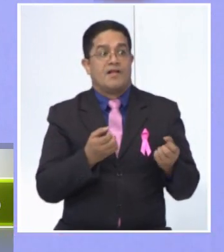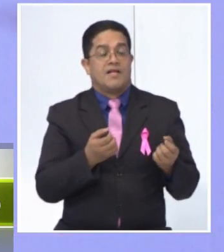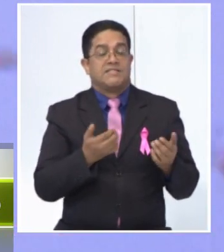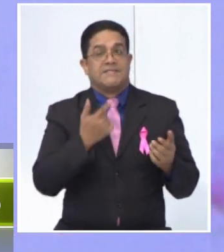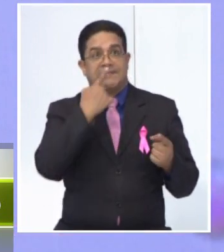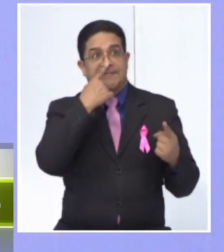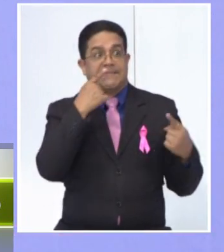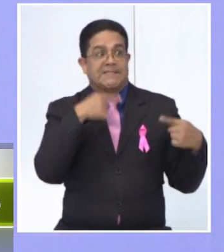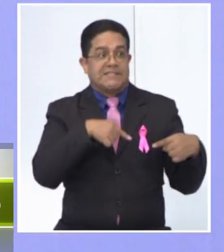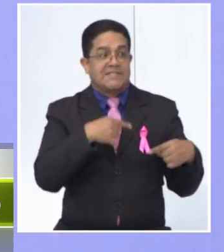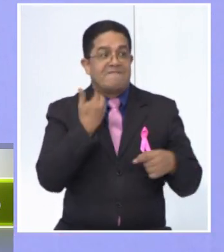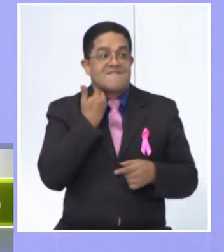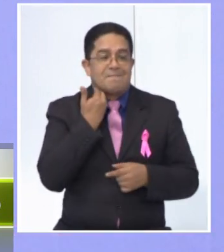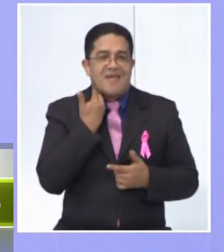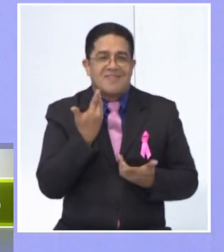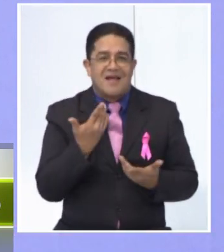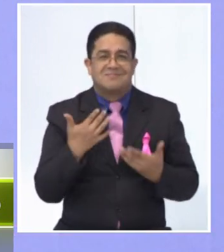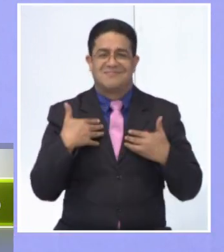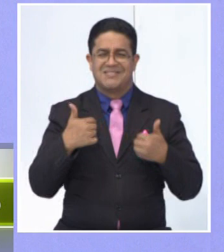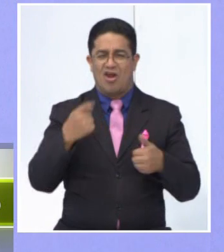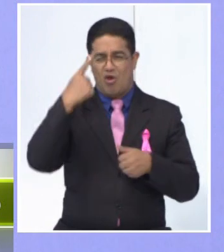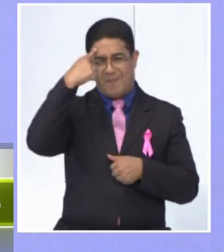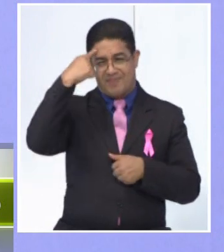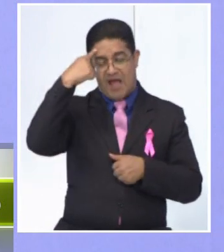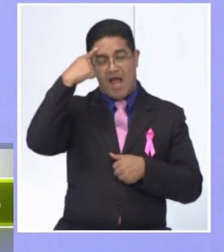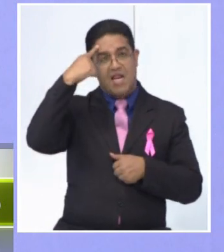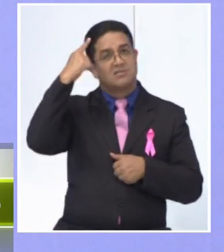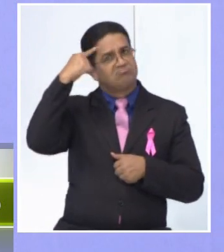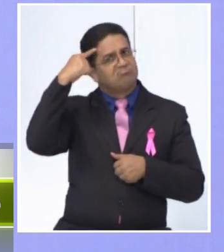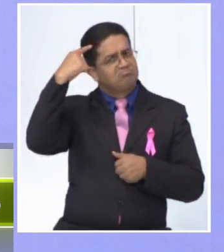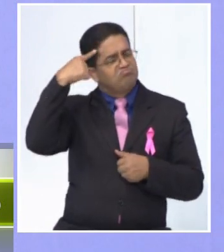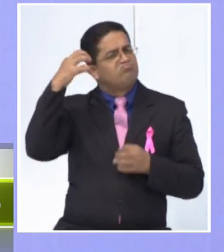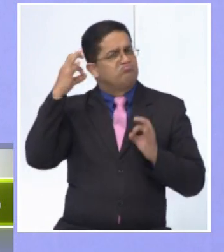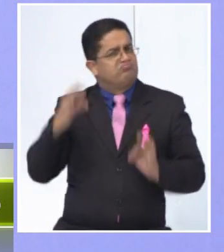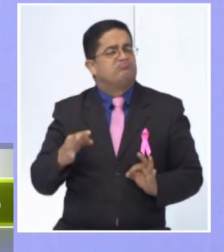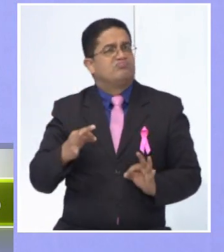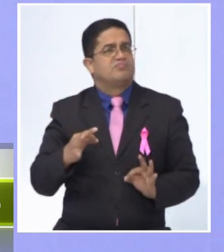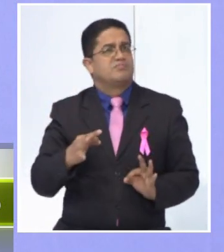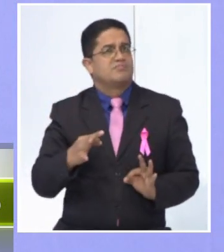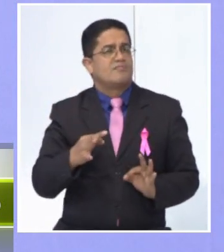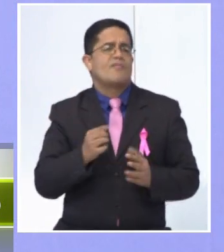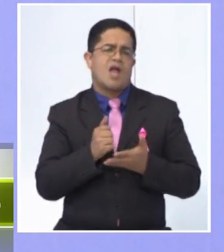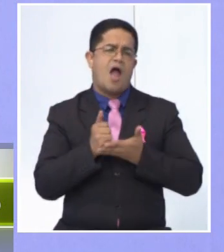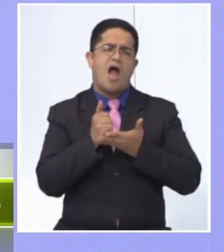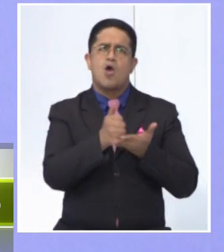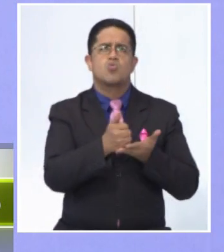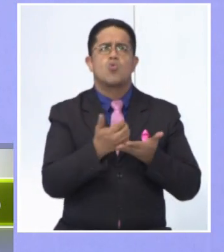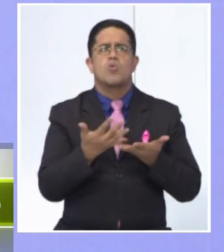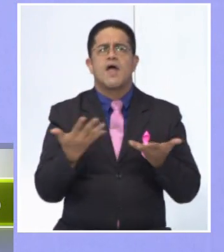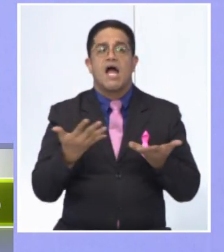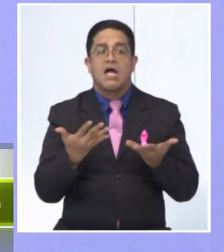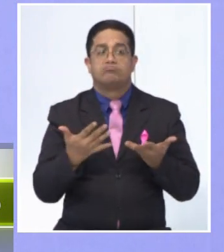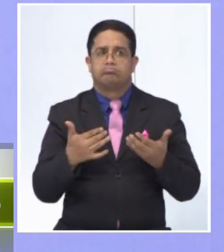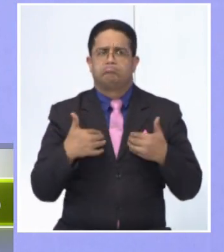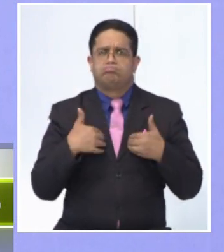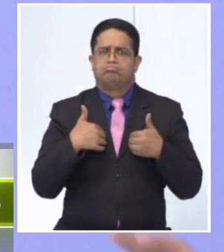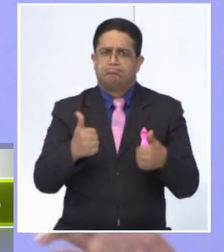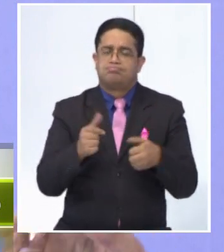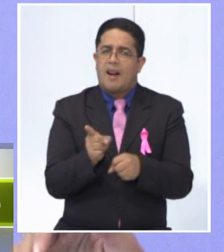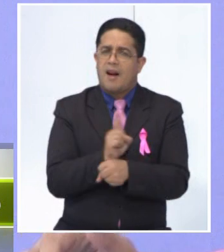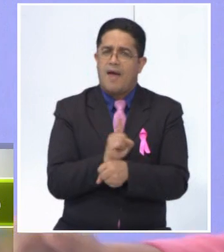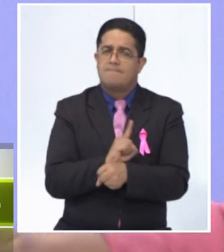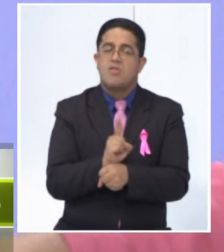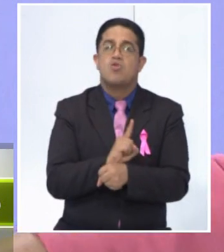buena salud mental es un aliciente, o sea, contribuye a la recuperación de las personas.